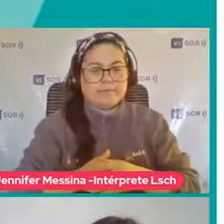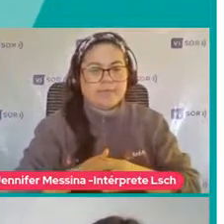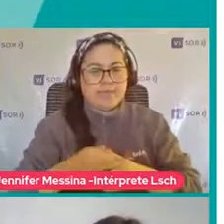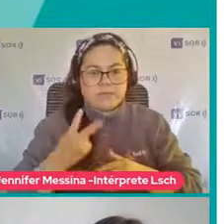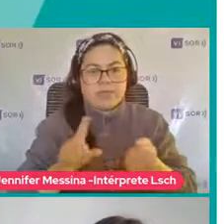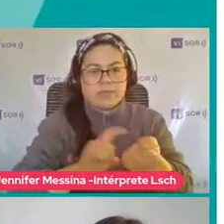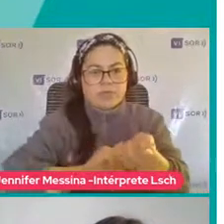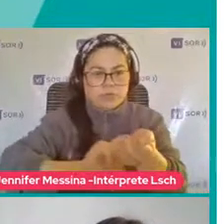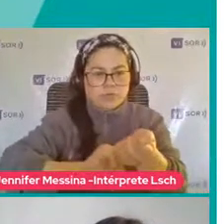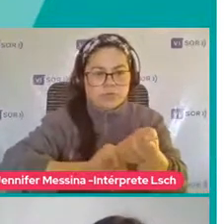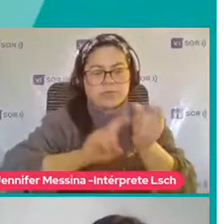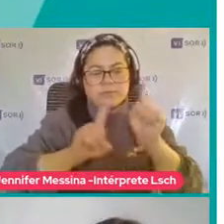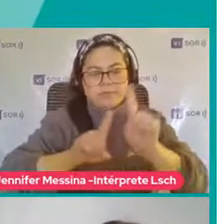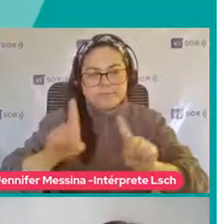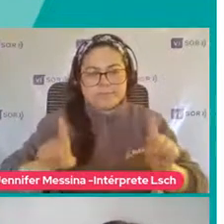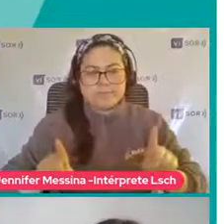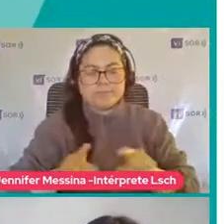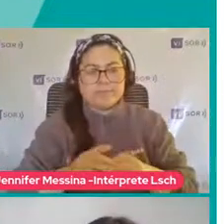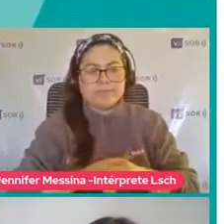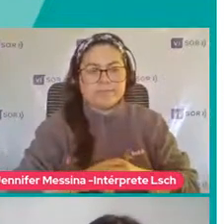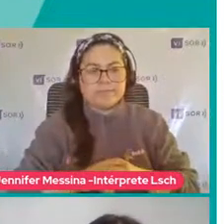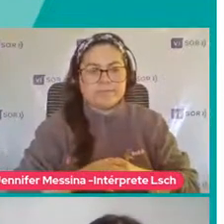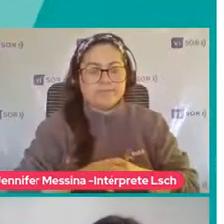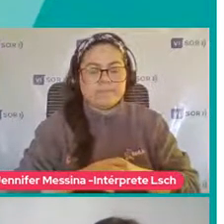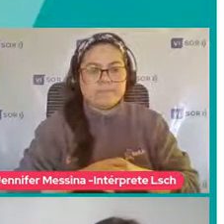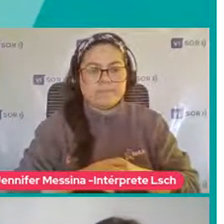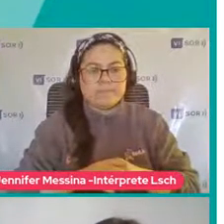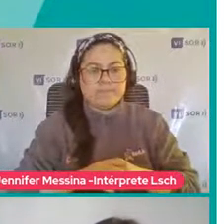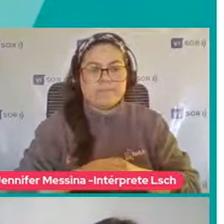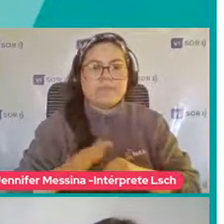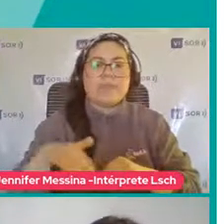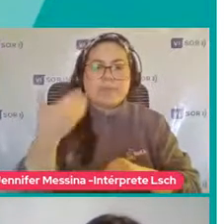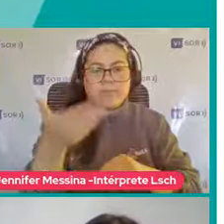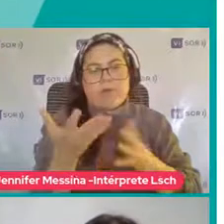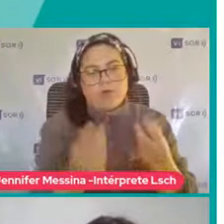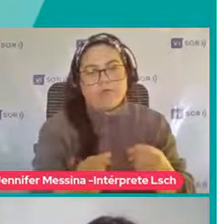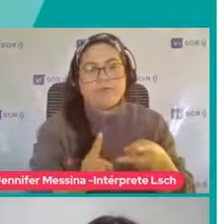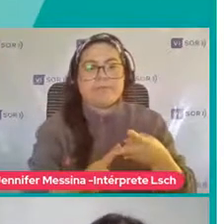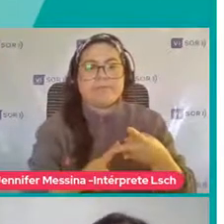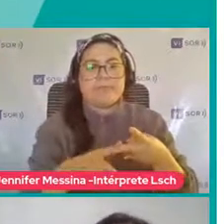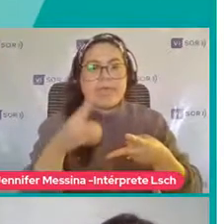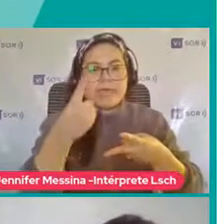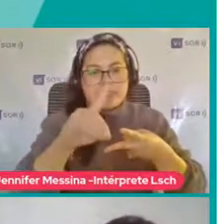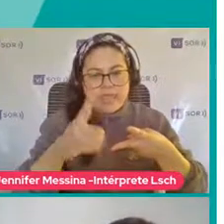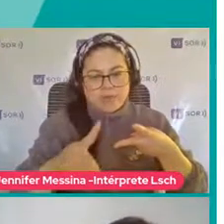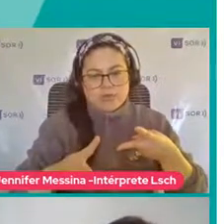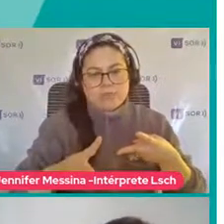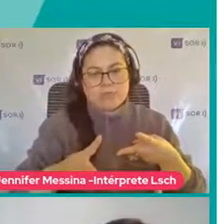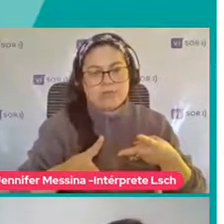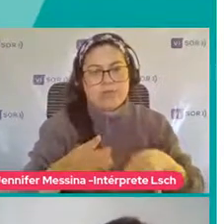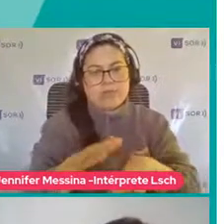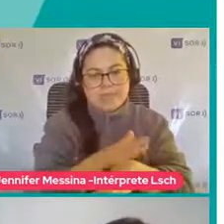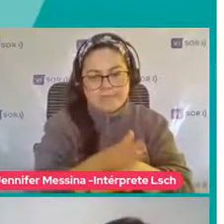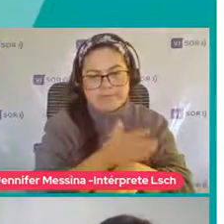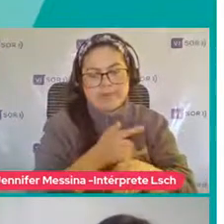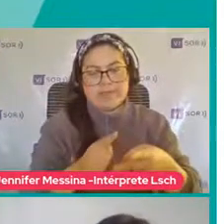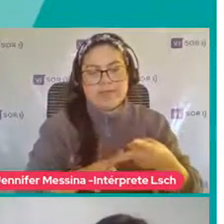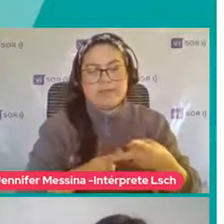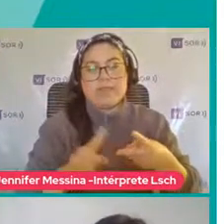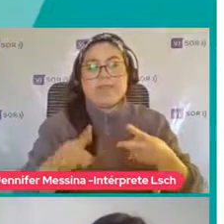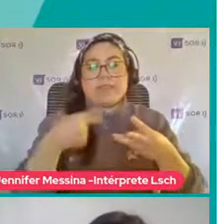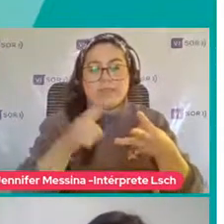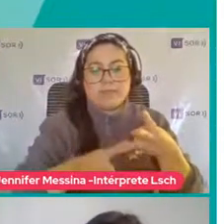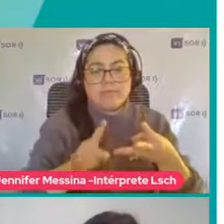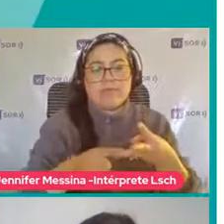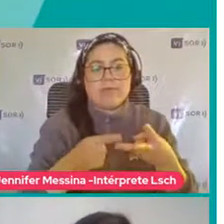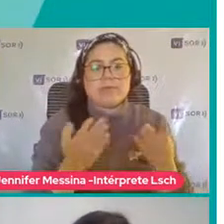a ver A continuación ¿Ya? Luego de eso Obviamente va a venir El diagnóstico temprano Si es es así Se necesita un abordaje O intervención